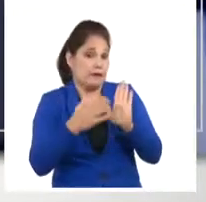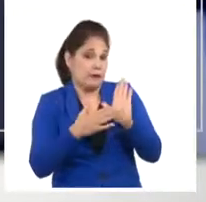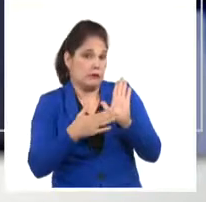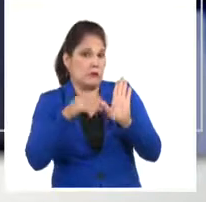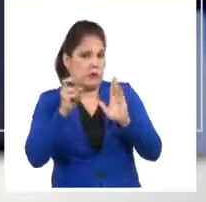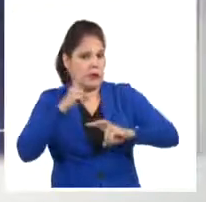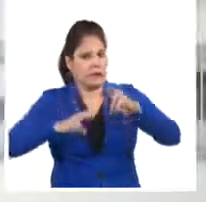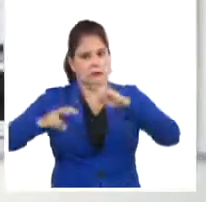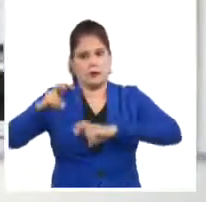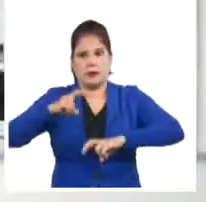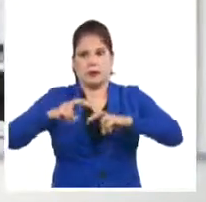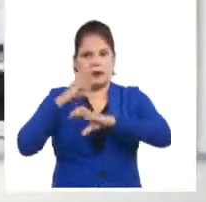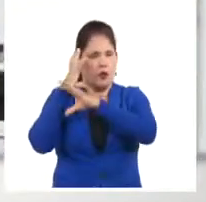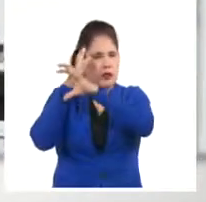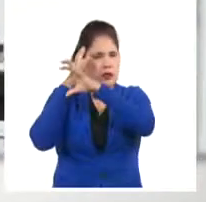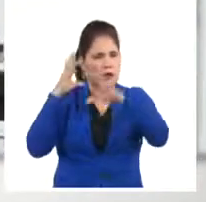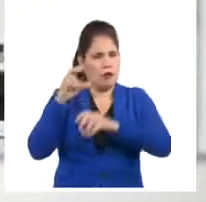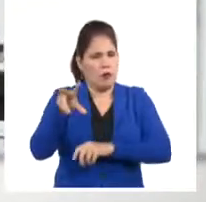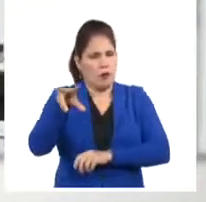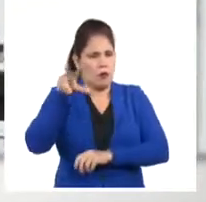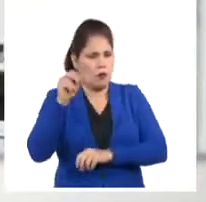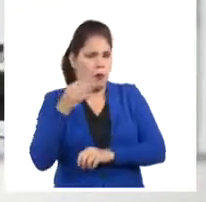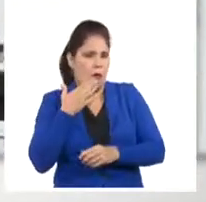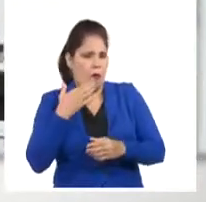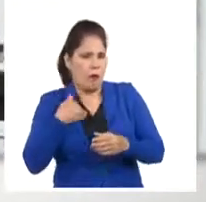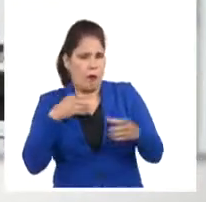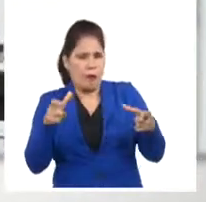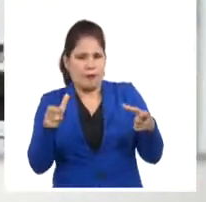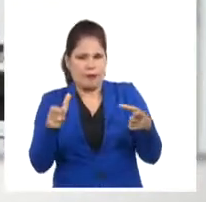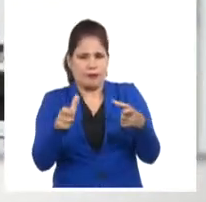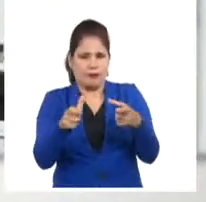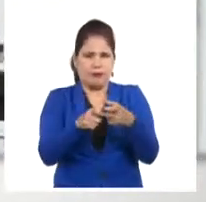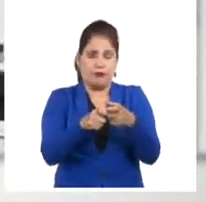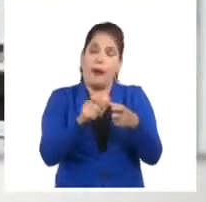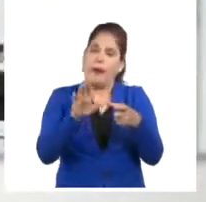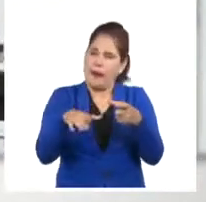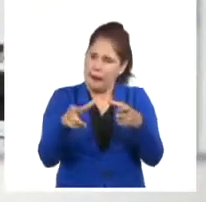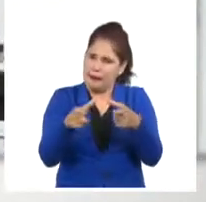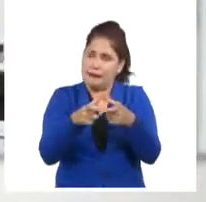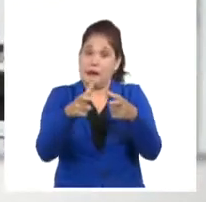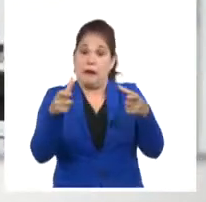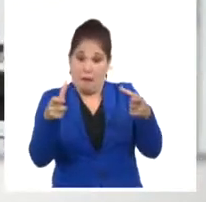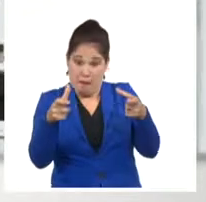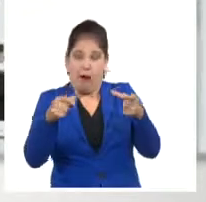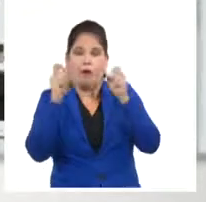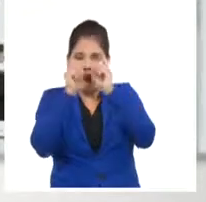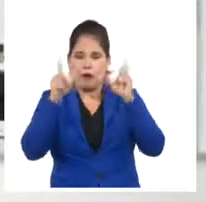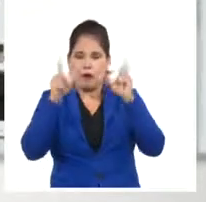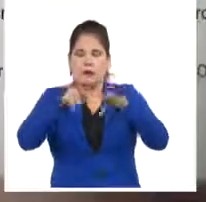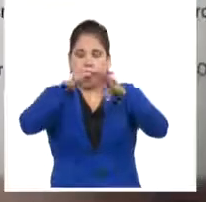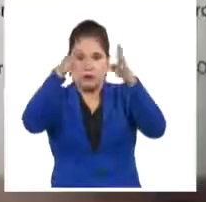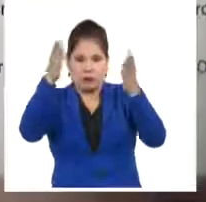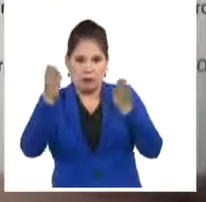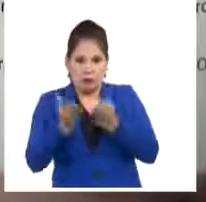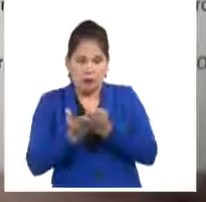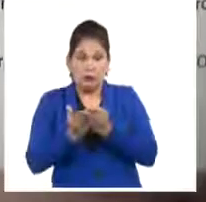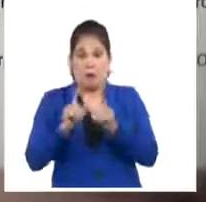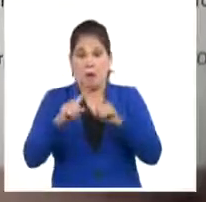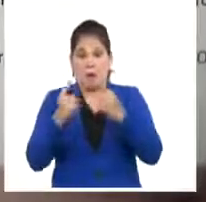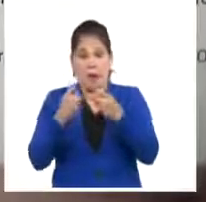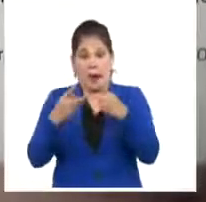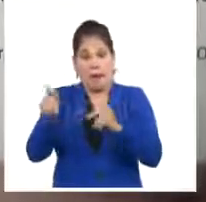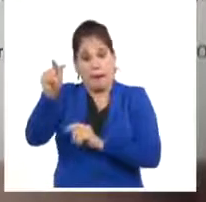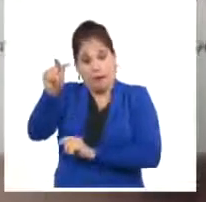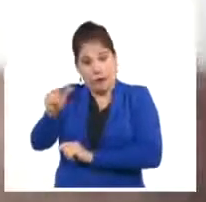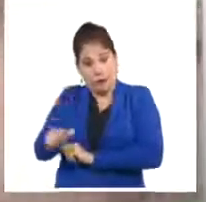de las investigaciones científicas y del comportamiento de la enfermedad. Esos resultados contribuirán a que los especialistas